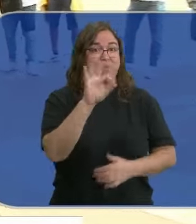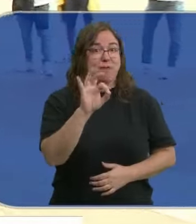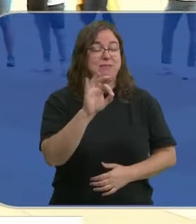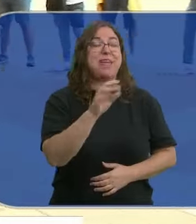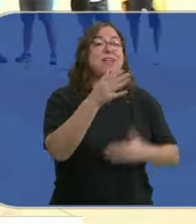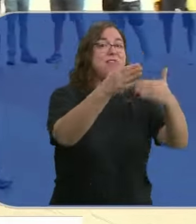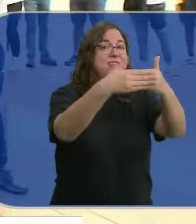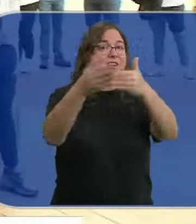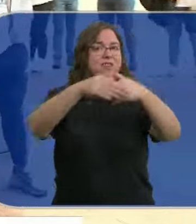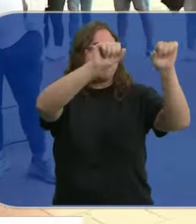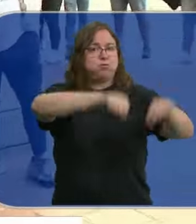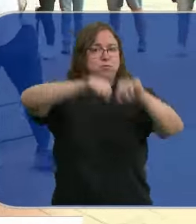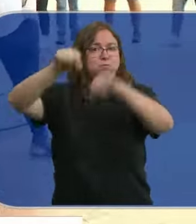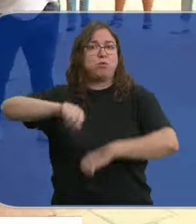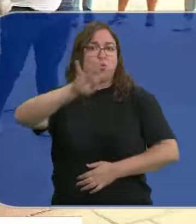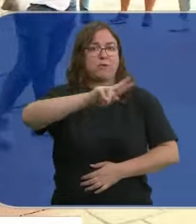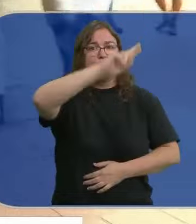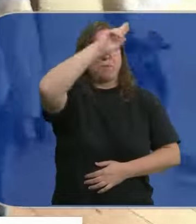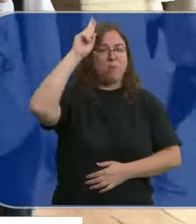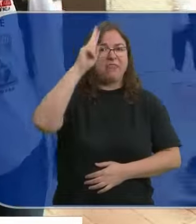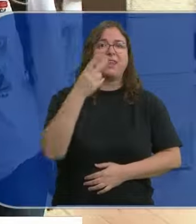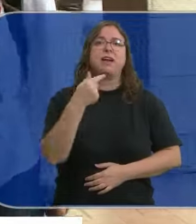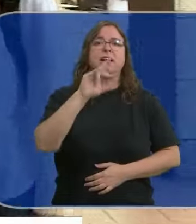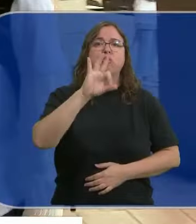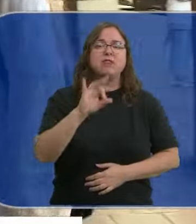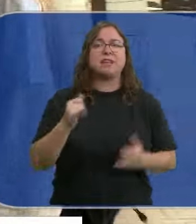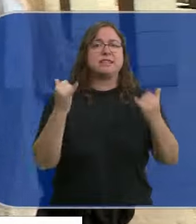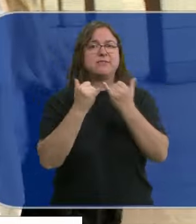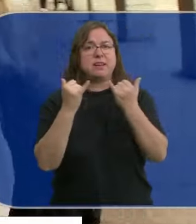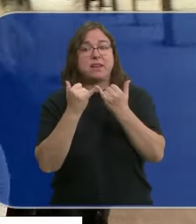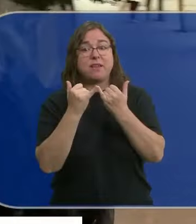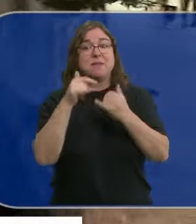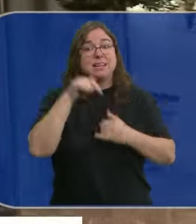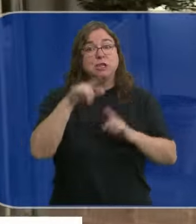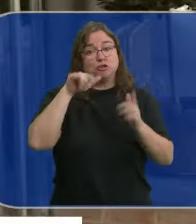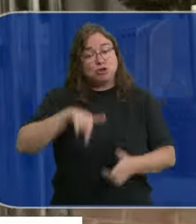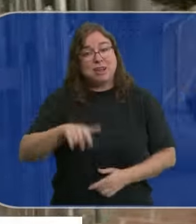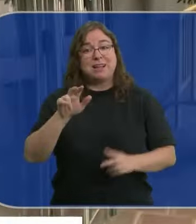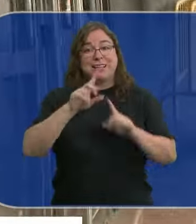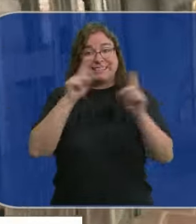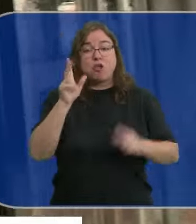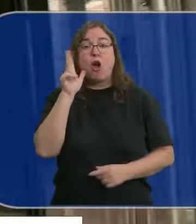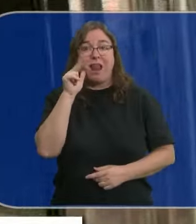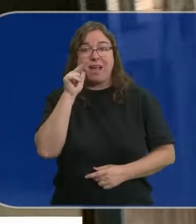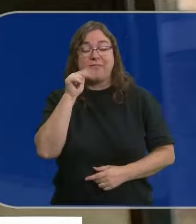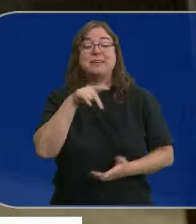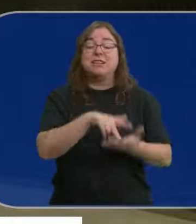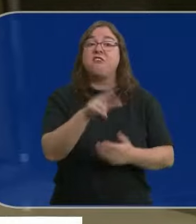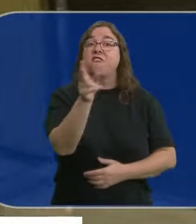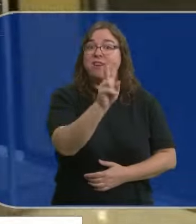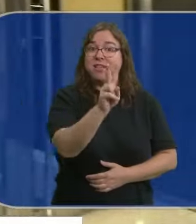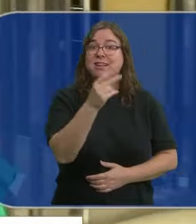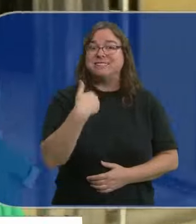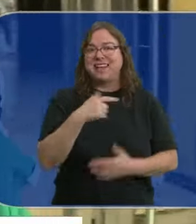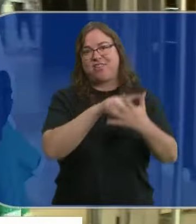en distintas localidades españolas, en Madrid, Granollers, Tenerife y este mismo año en Alicante. Con el cierre de su planta en Valladolid